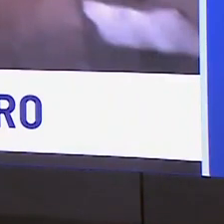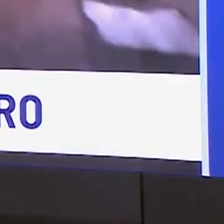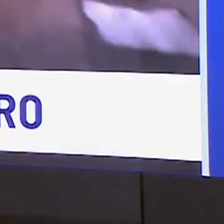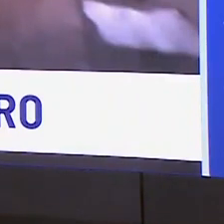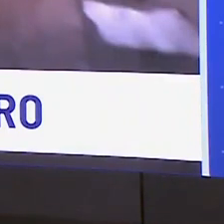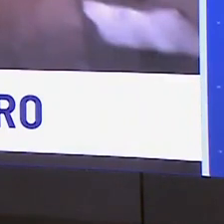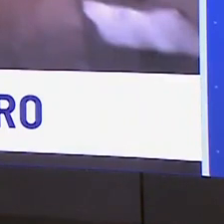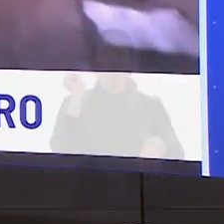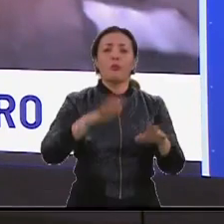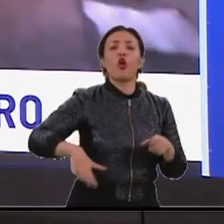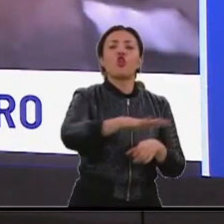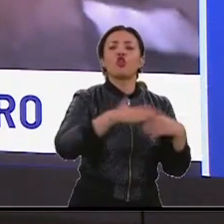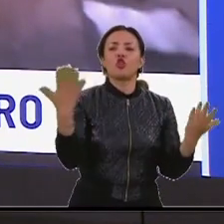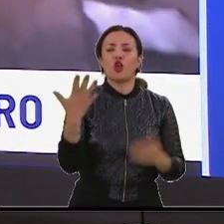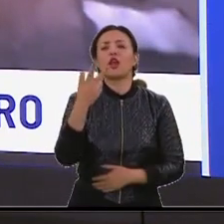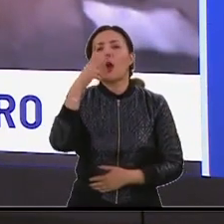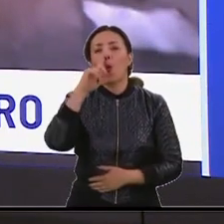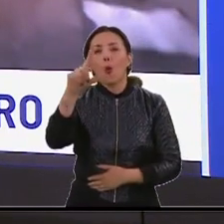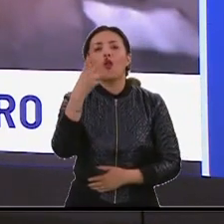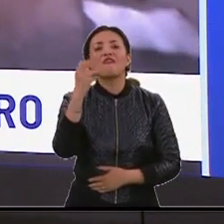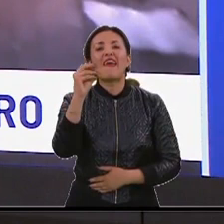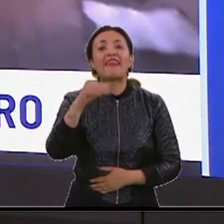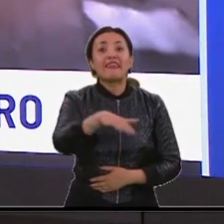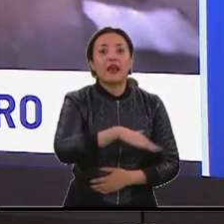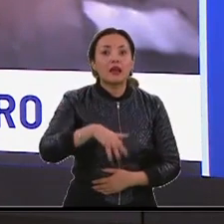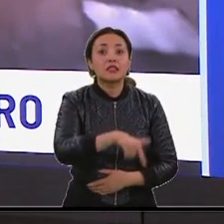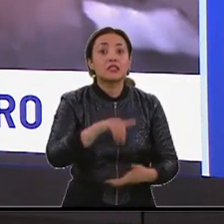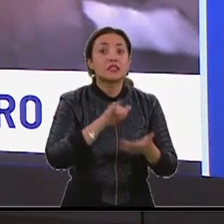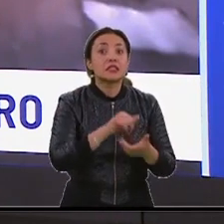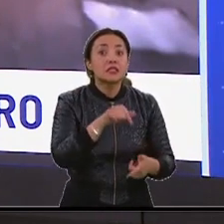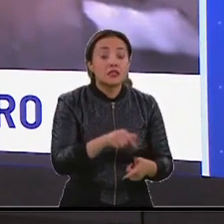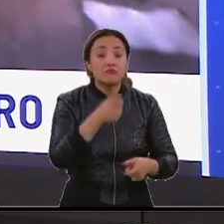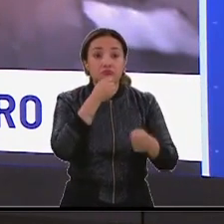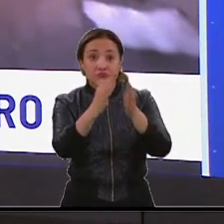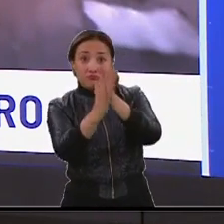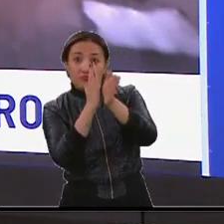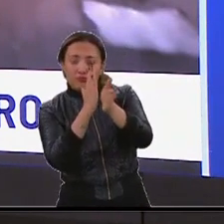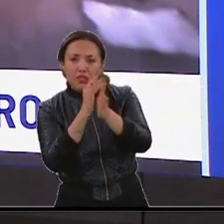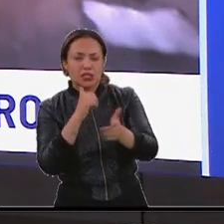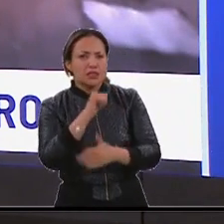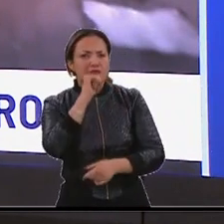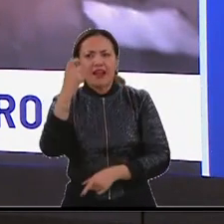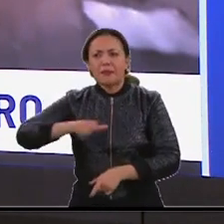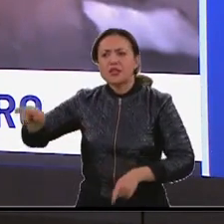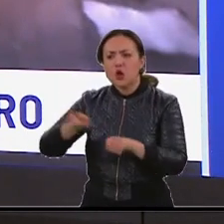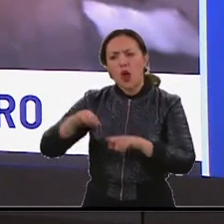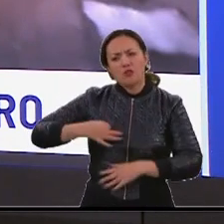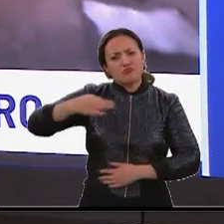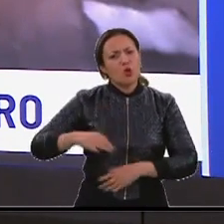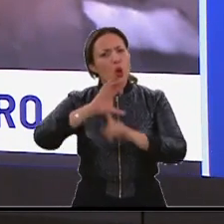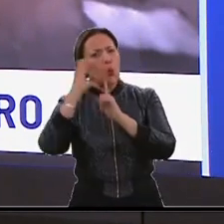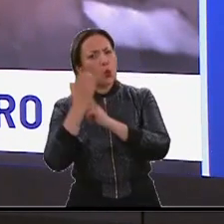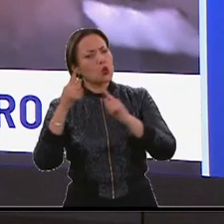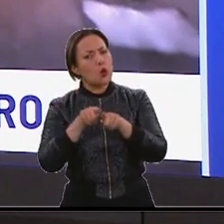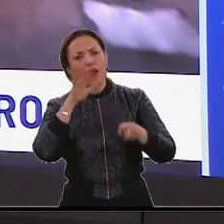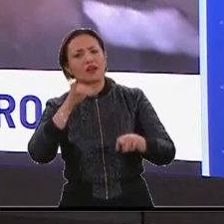basurero que hay en el sector del 20 de julio. Nuestra denunciante dice que hay mucha falta de cultura por parte de los comerciantes que los fines de